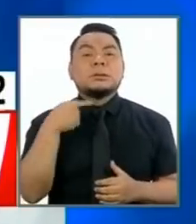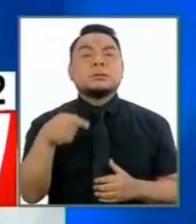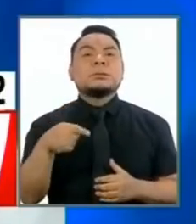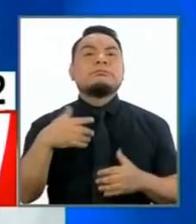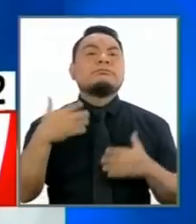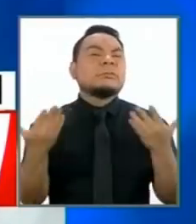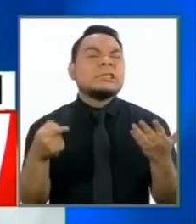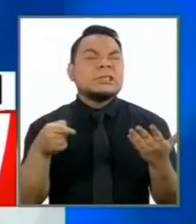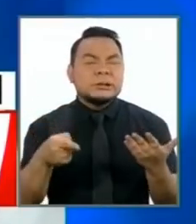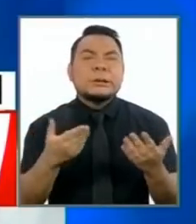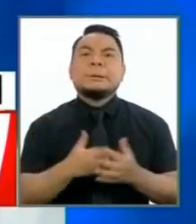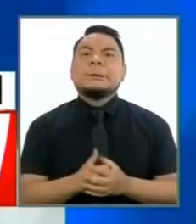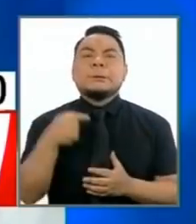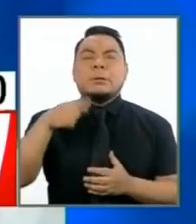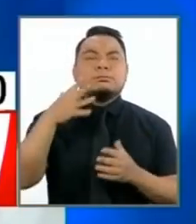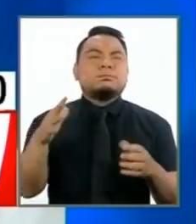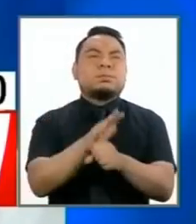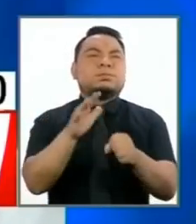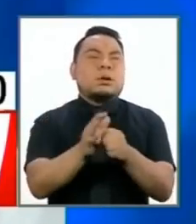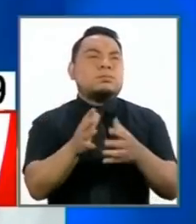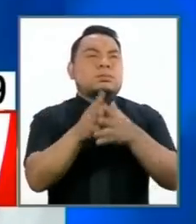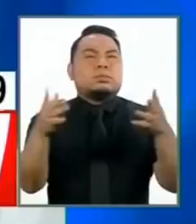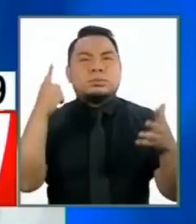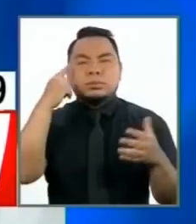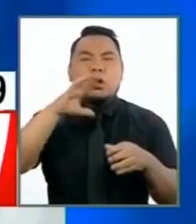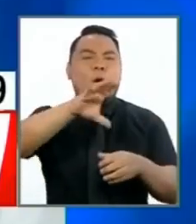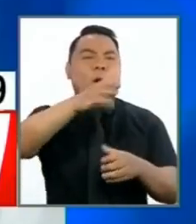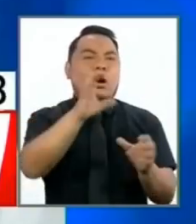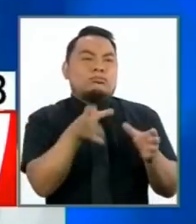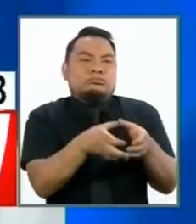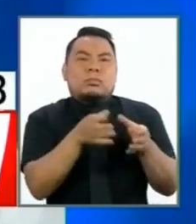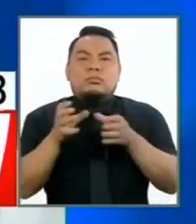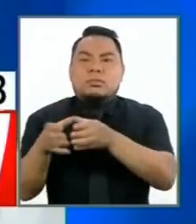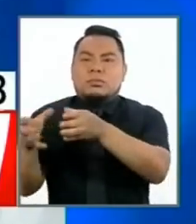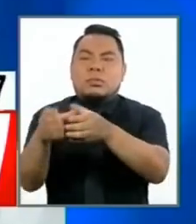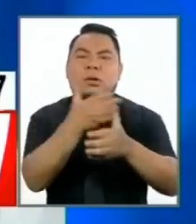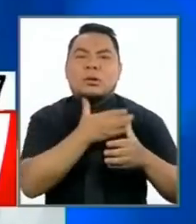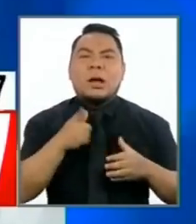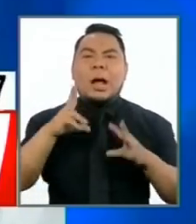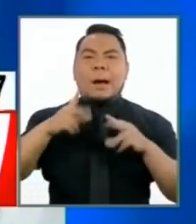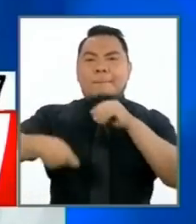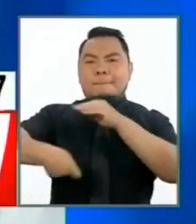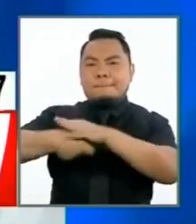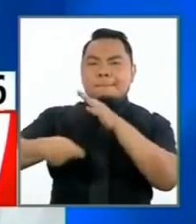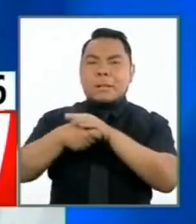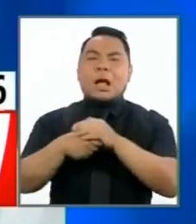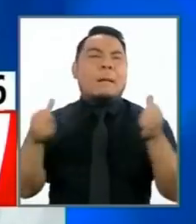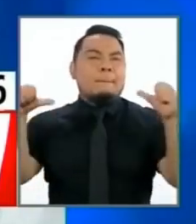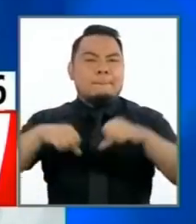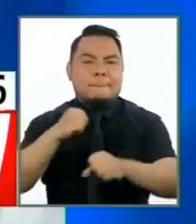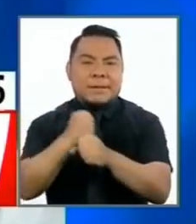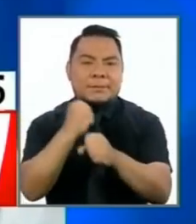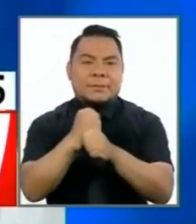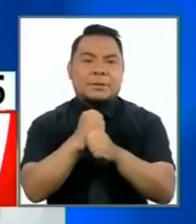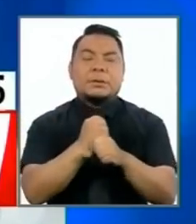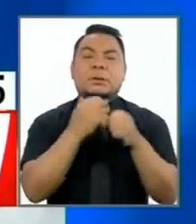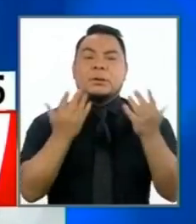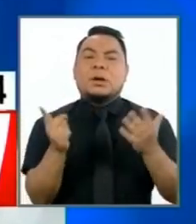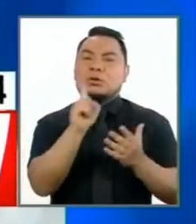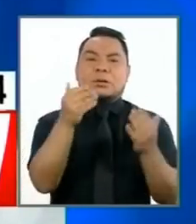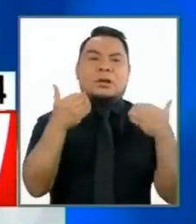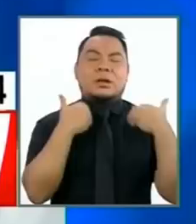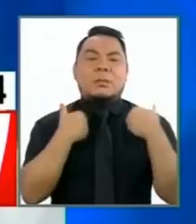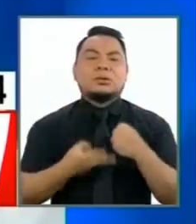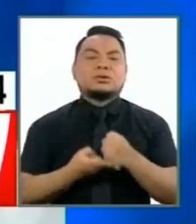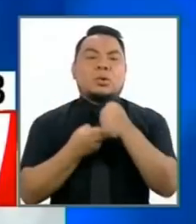colapso. Así como van nuestras instituciones plagadas de corrupción e ineficiencia, no tenemos